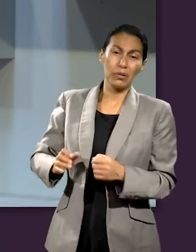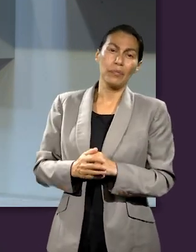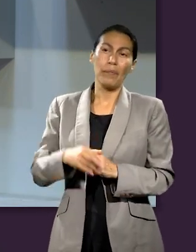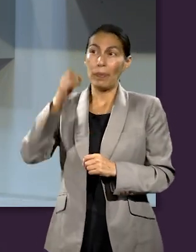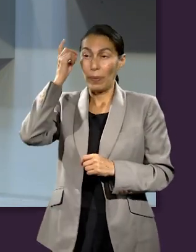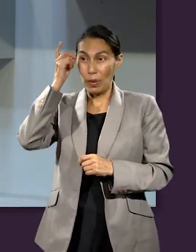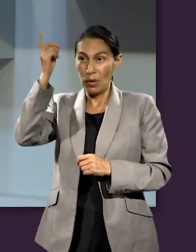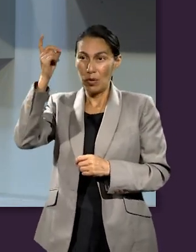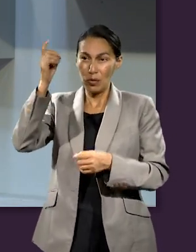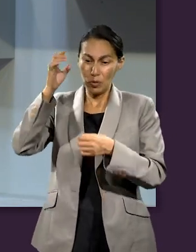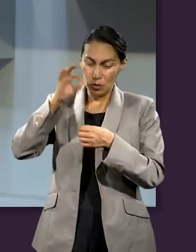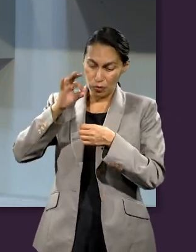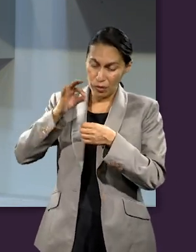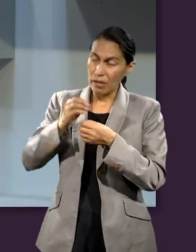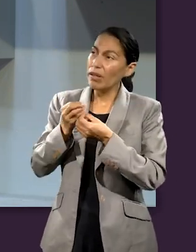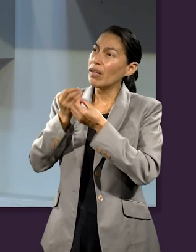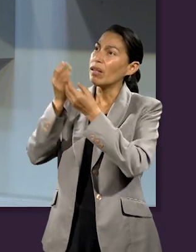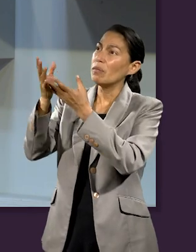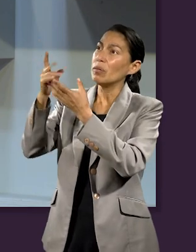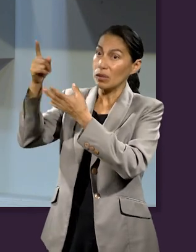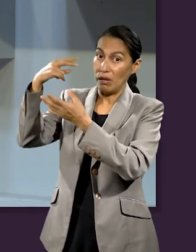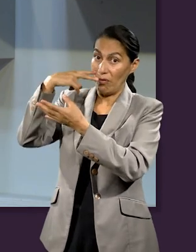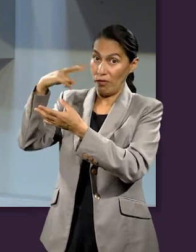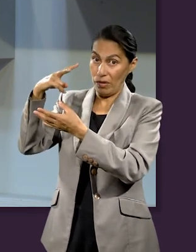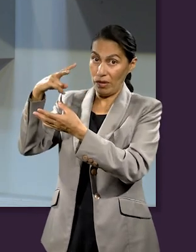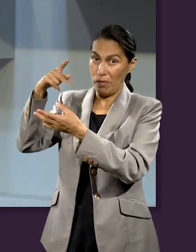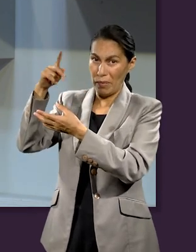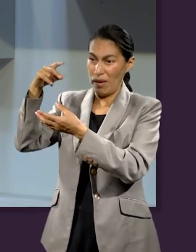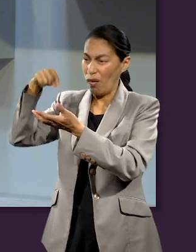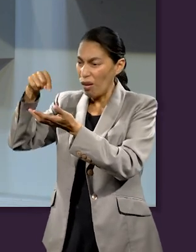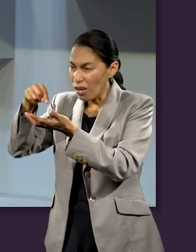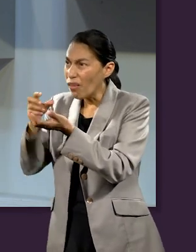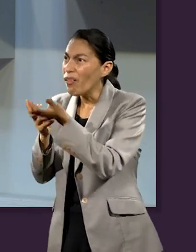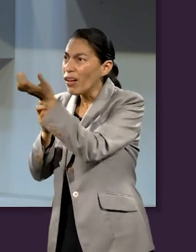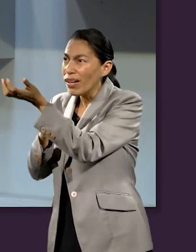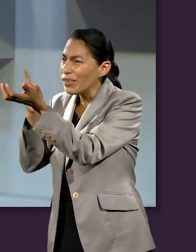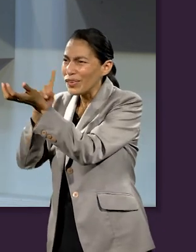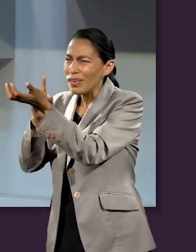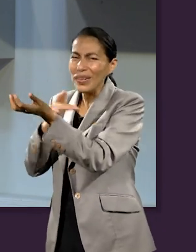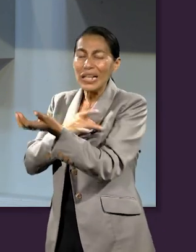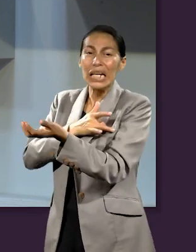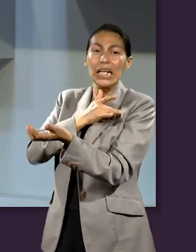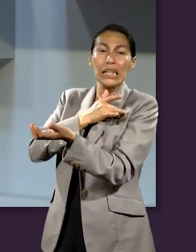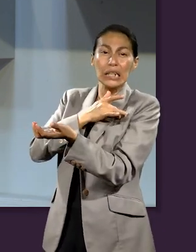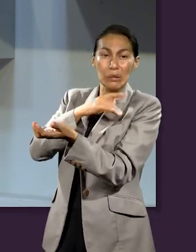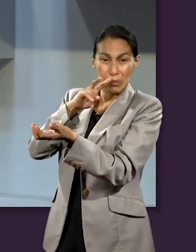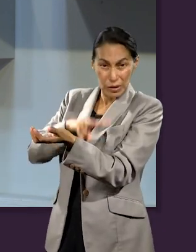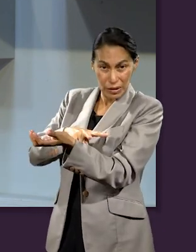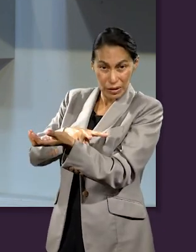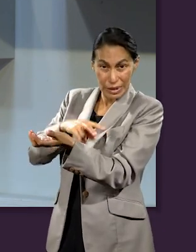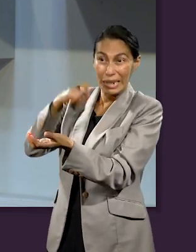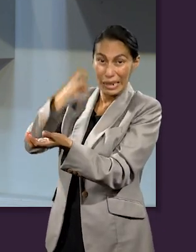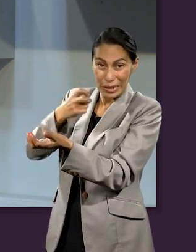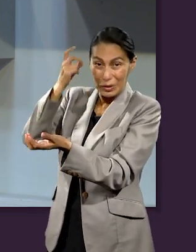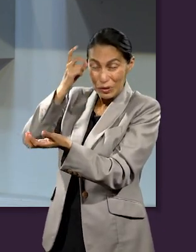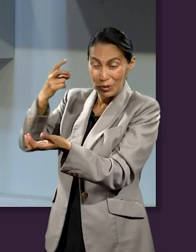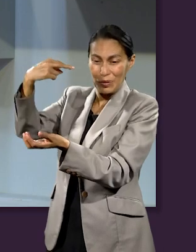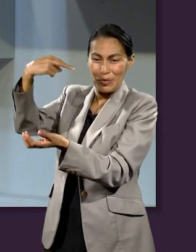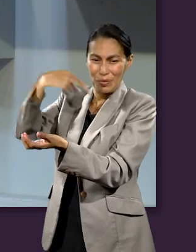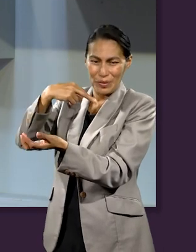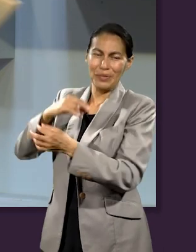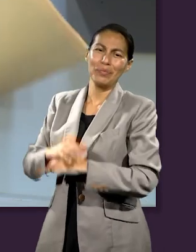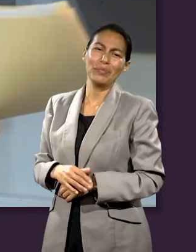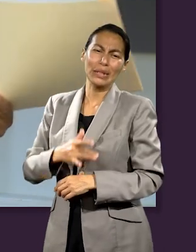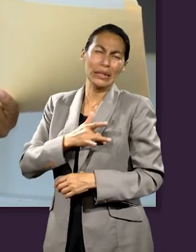Dios toma nota en nuestras ofrendas, pero no está interesado en lo que ofrendamos, sino en la actitud con la cual ofrendamos.